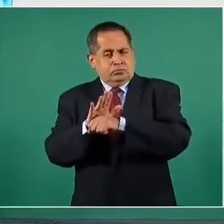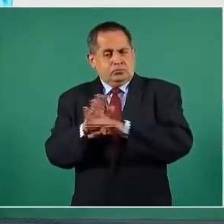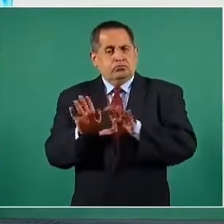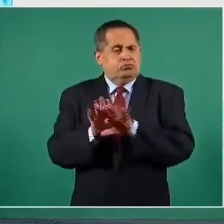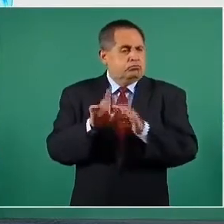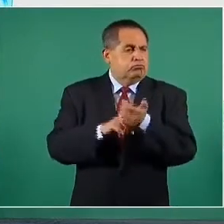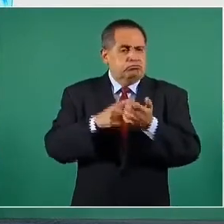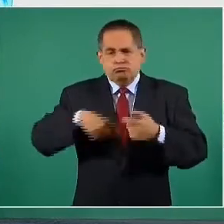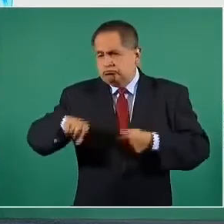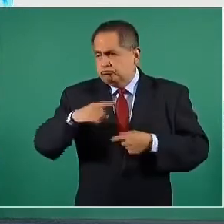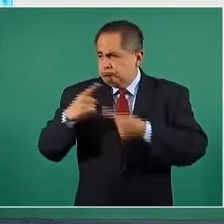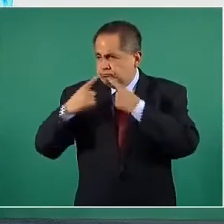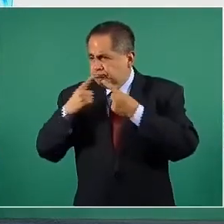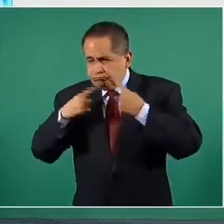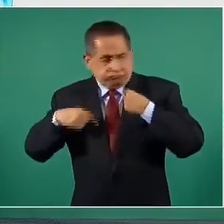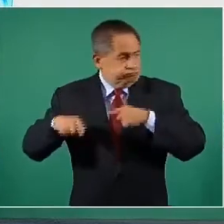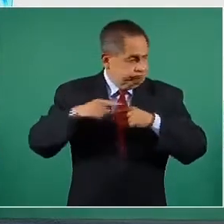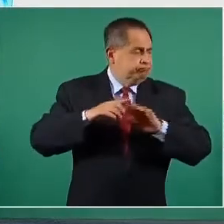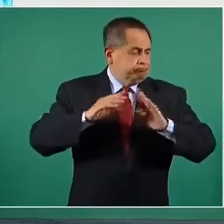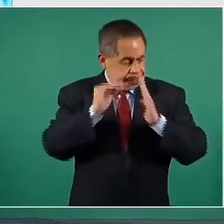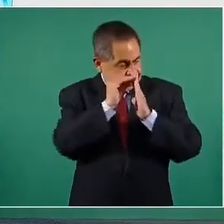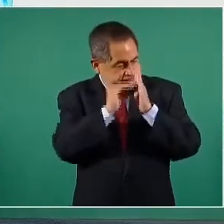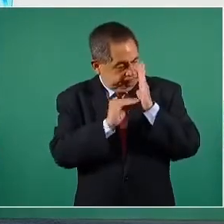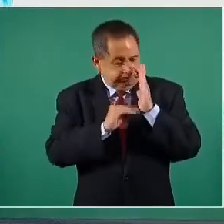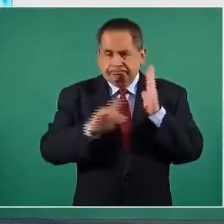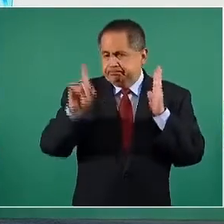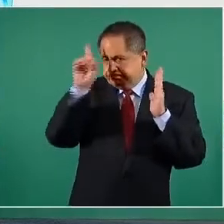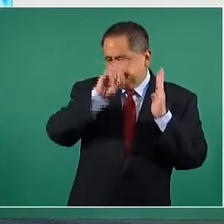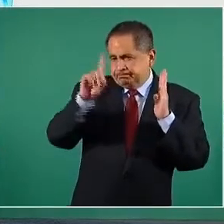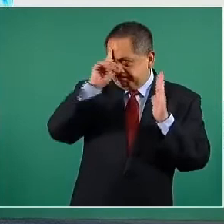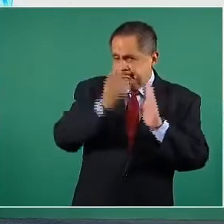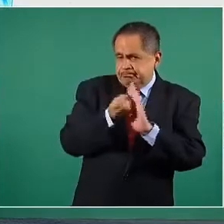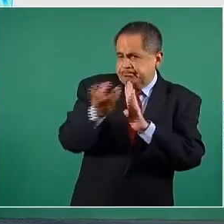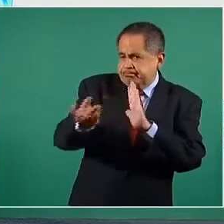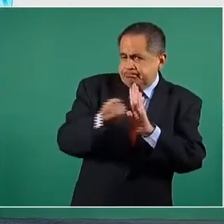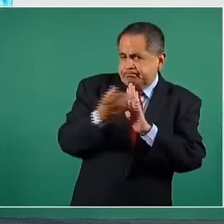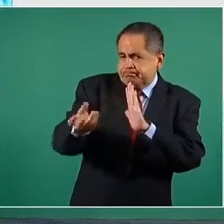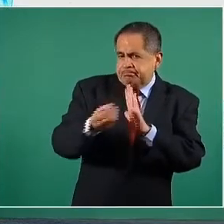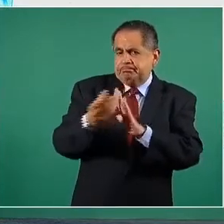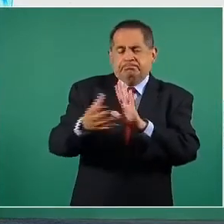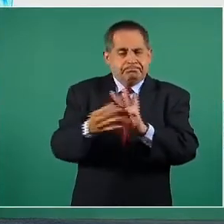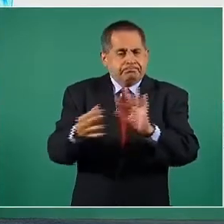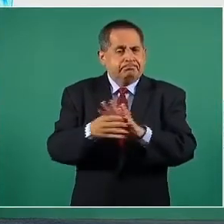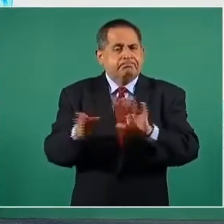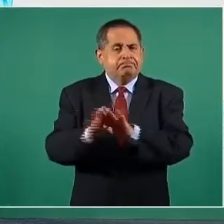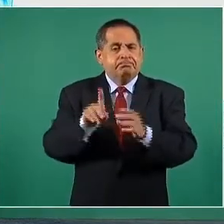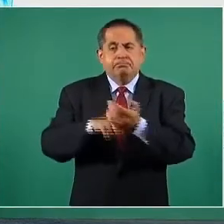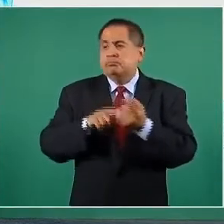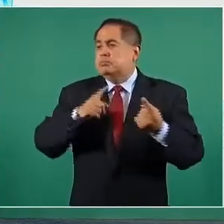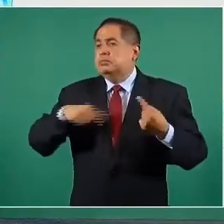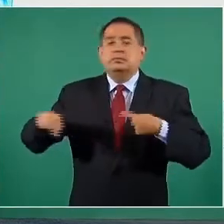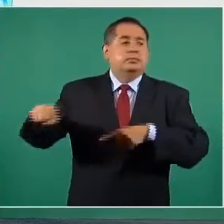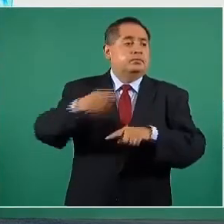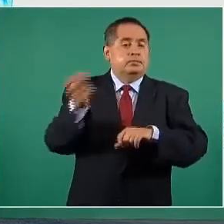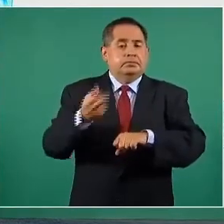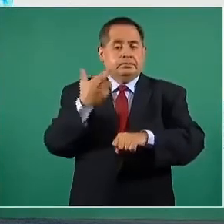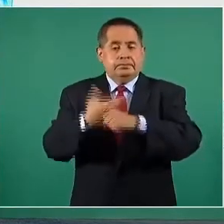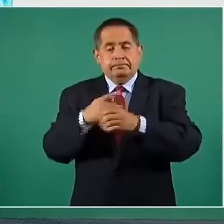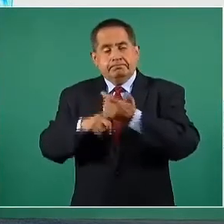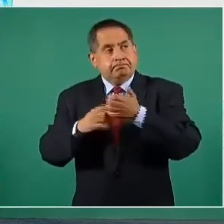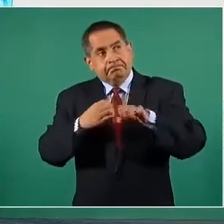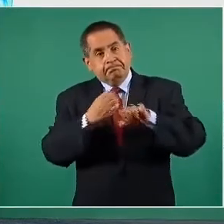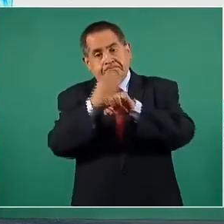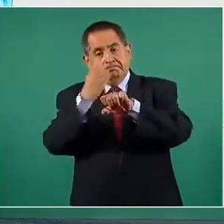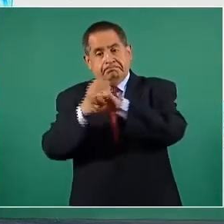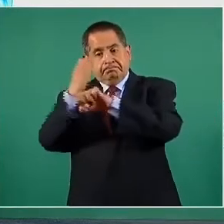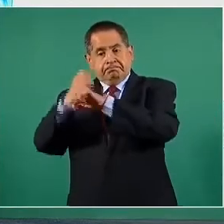consenso institucional de todas las instituciones del sector salud, también con la validación de todas las secretarías estatales